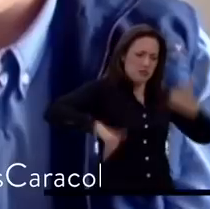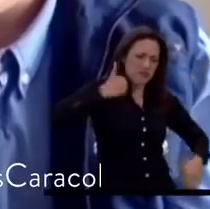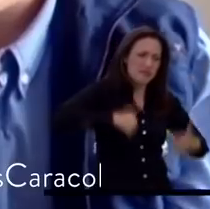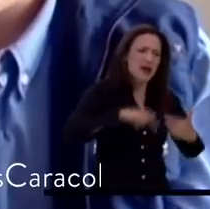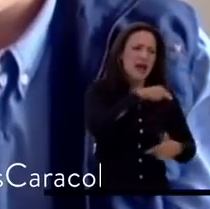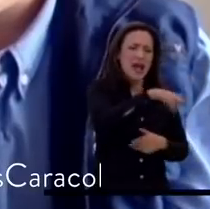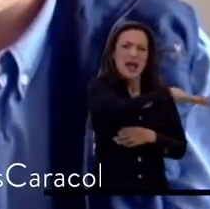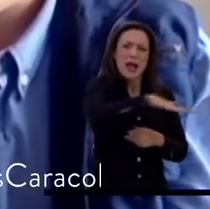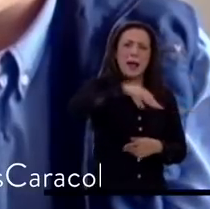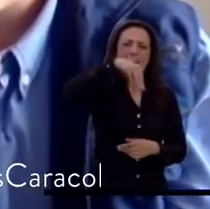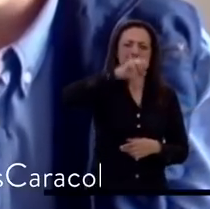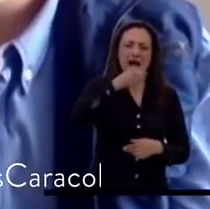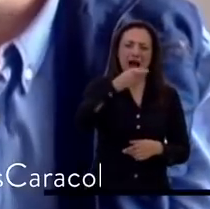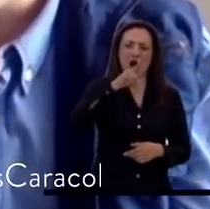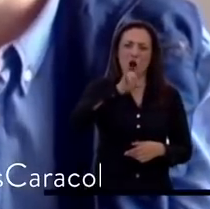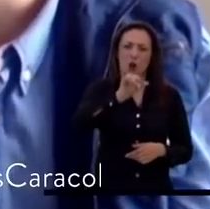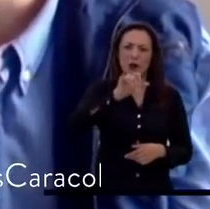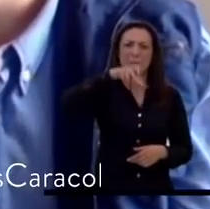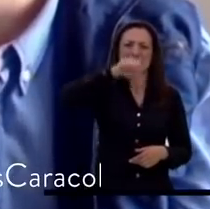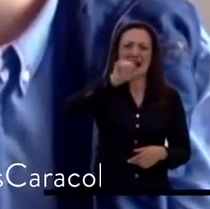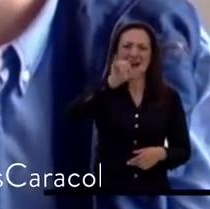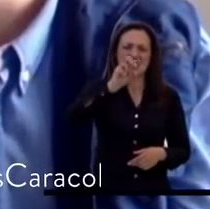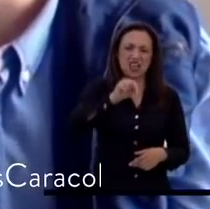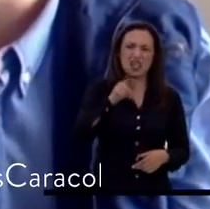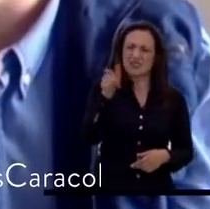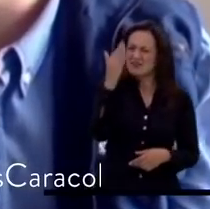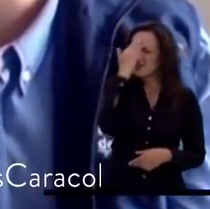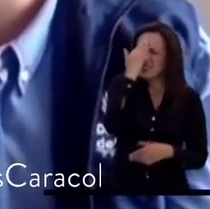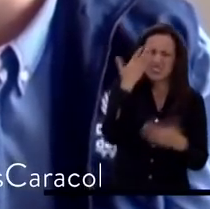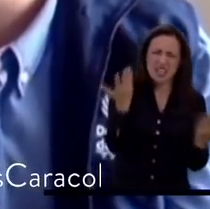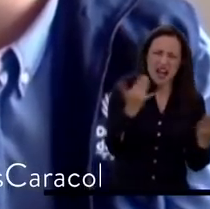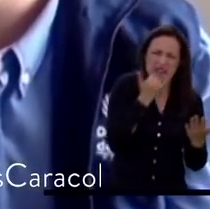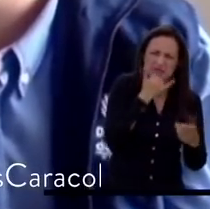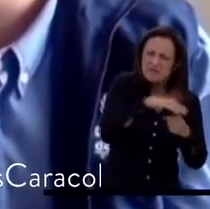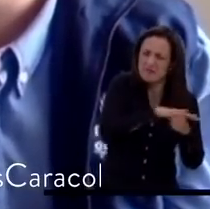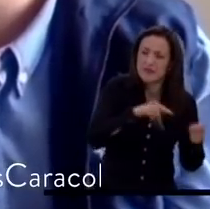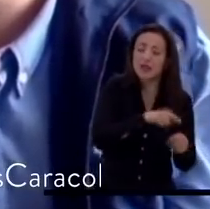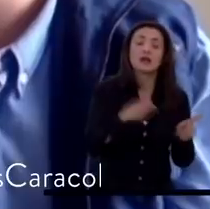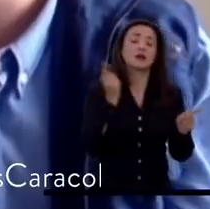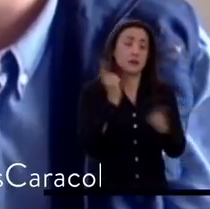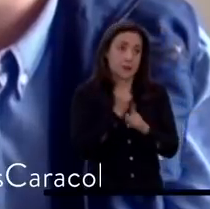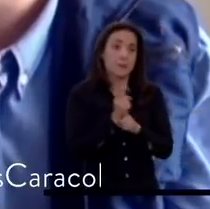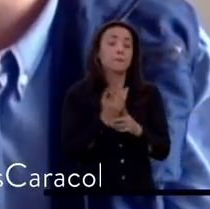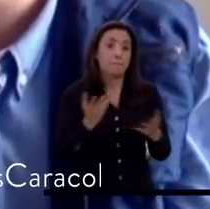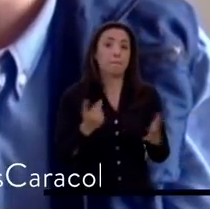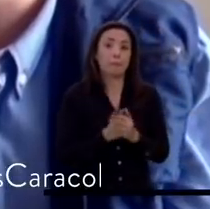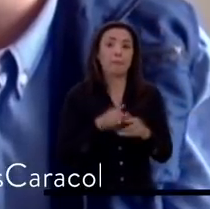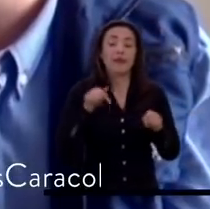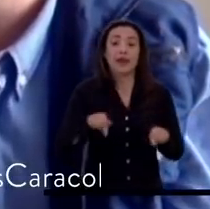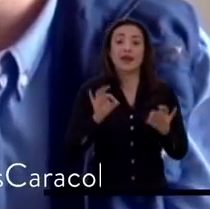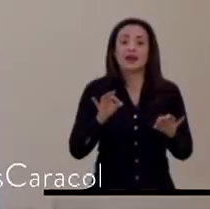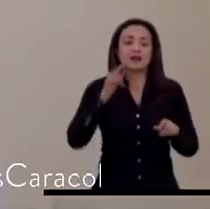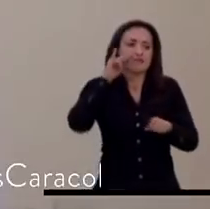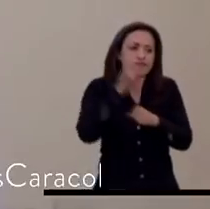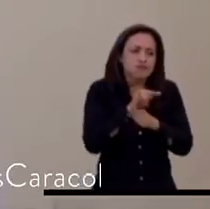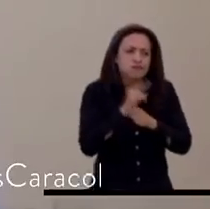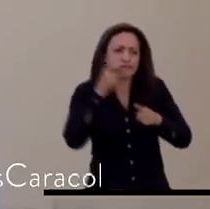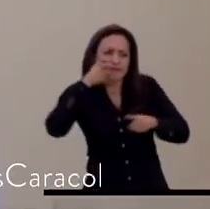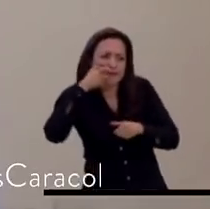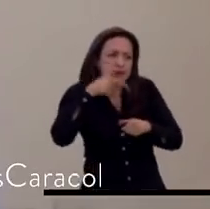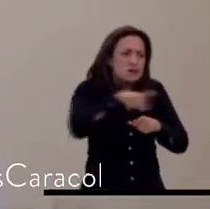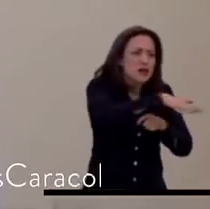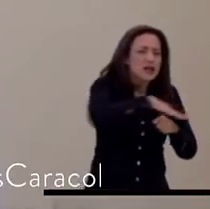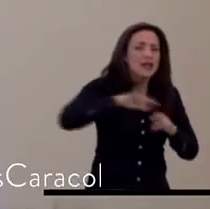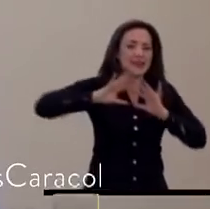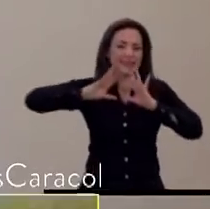conocen al respecto? En efecto, tenemos la información, hace parte del monitoreo y de la advertencia que la Defensoría del Pueblo ha